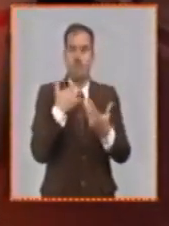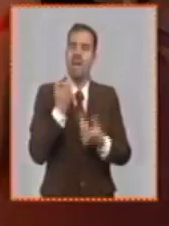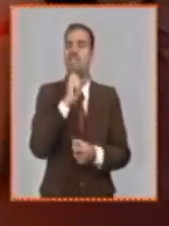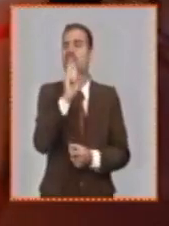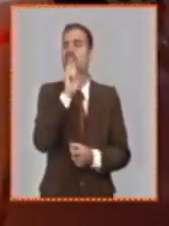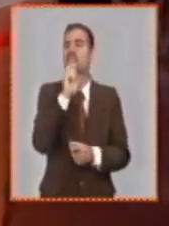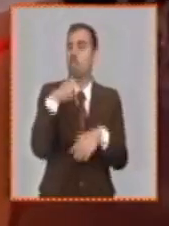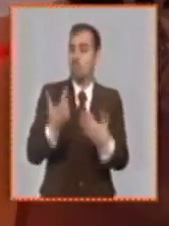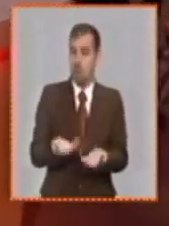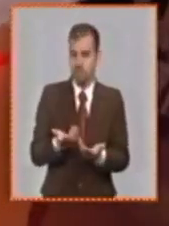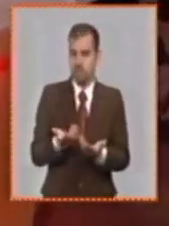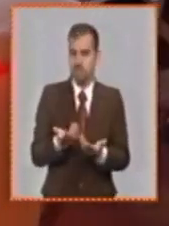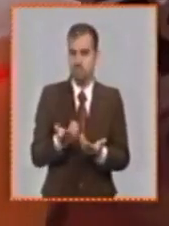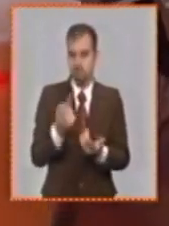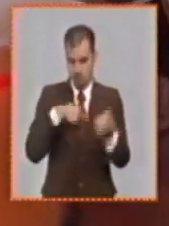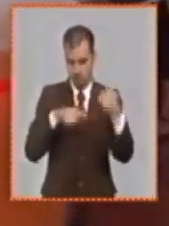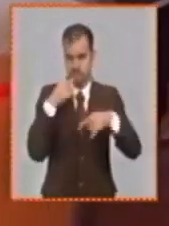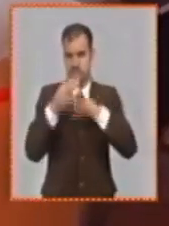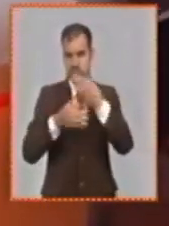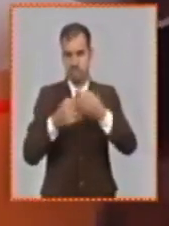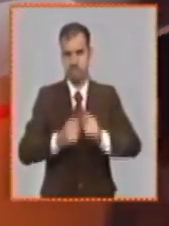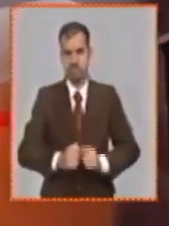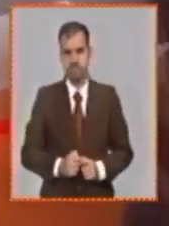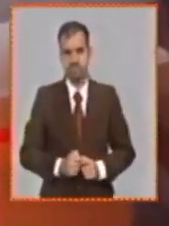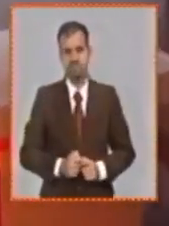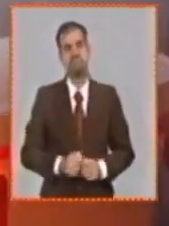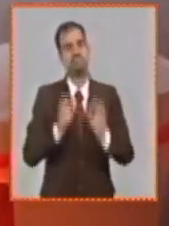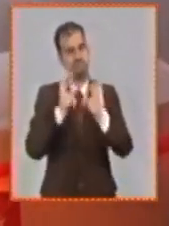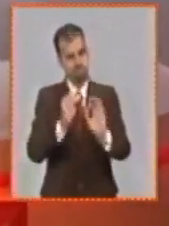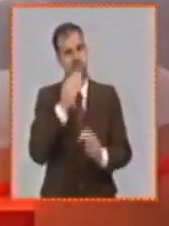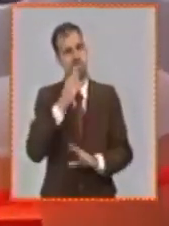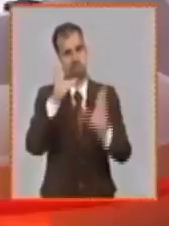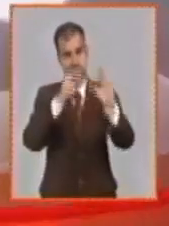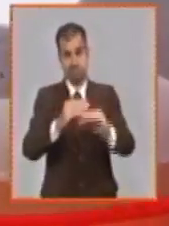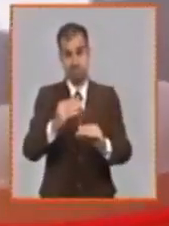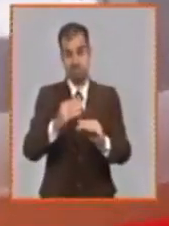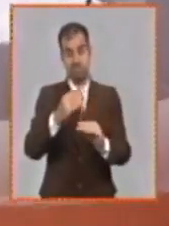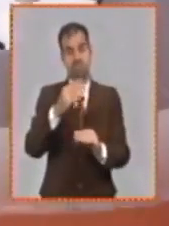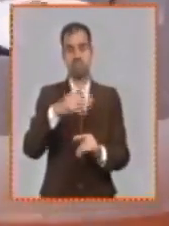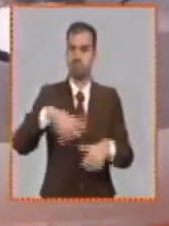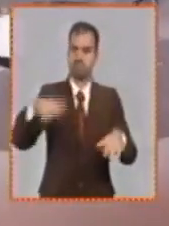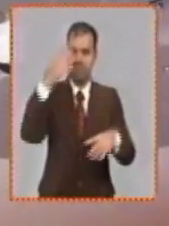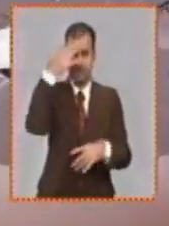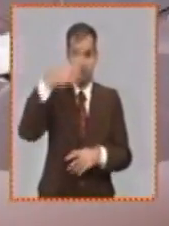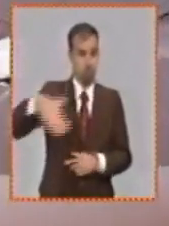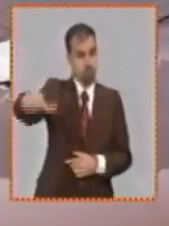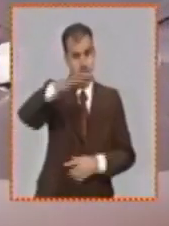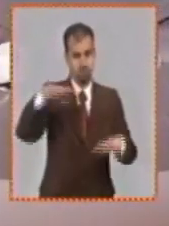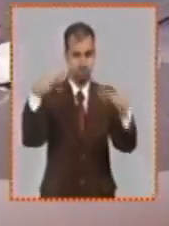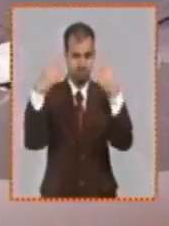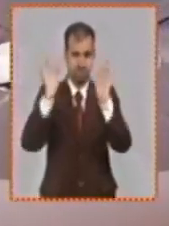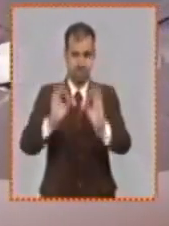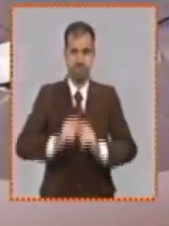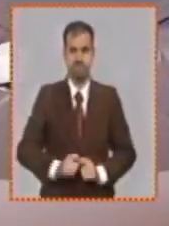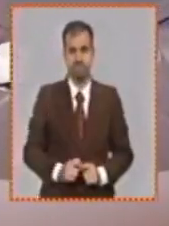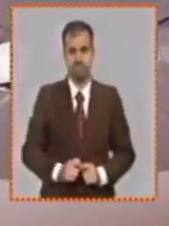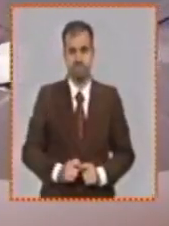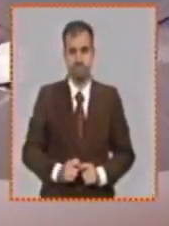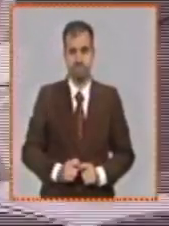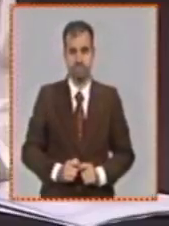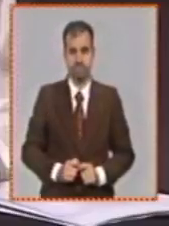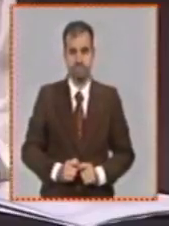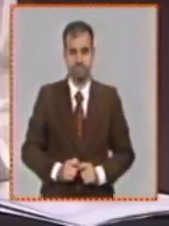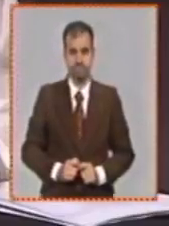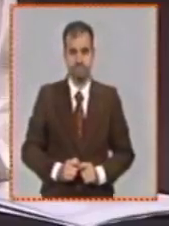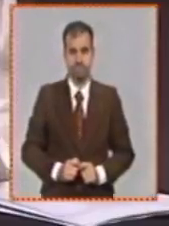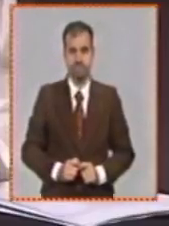encontrado. Bueno, Randy, muchas gracias. Buenas noches. Saludos a ti y a todos los que nos acompañan en esta mesa. Yo creo que hablar de facultades de precios tenemos